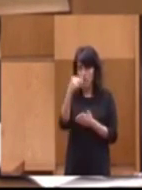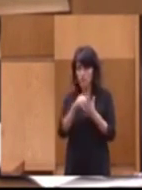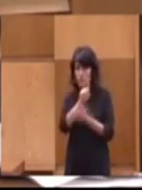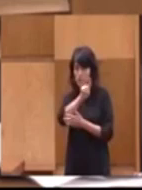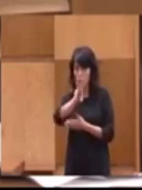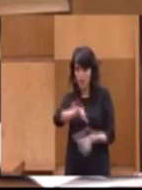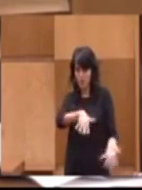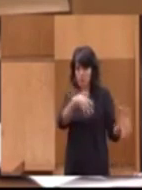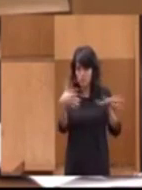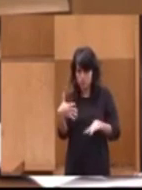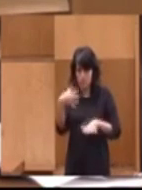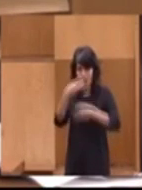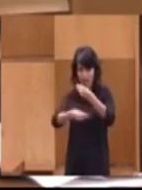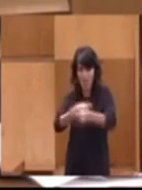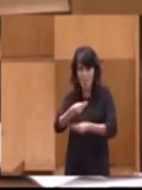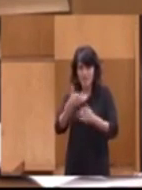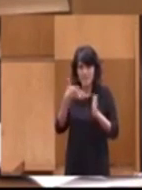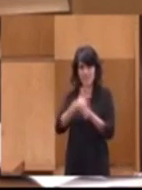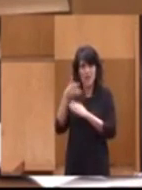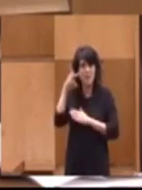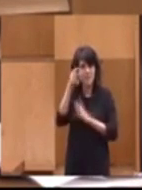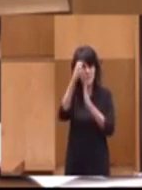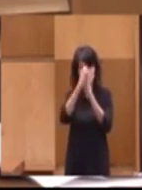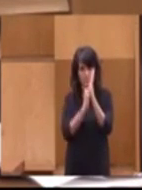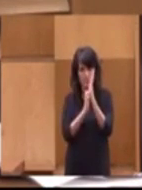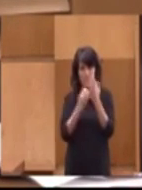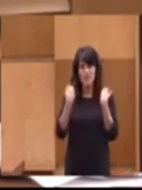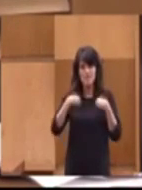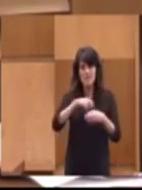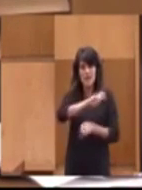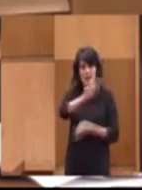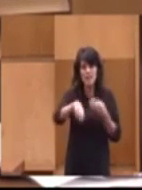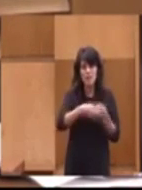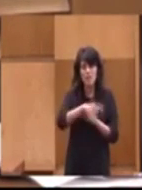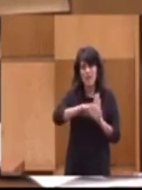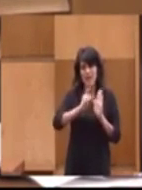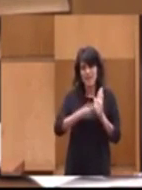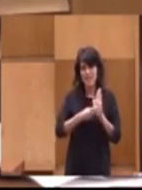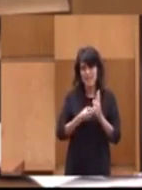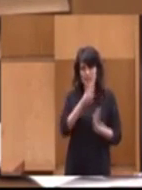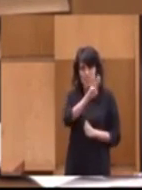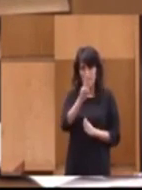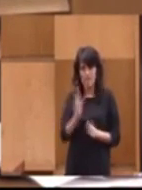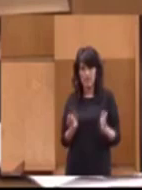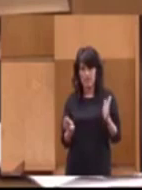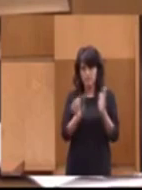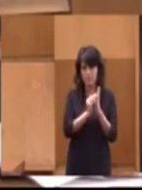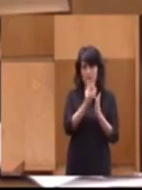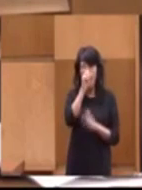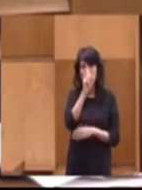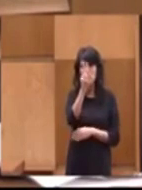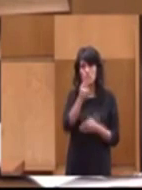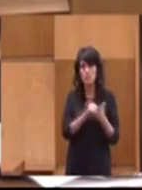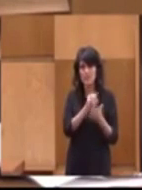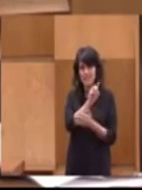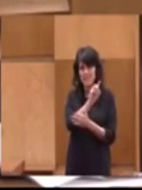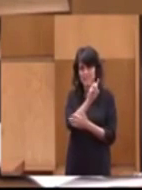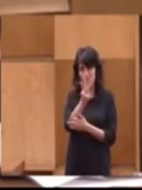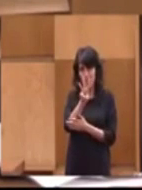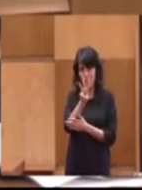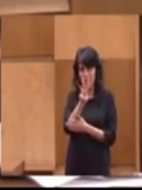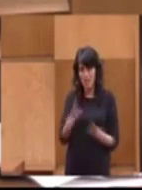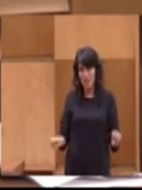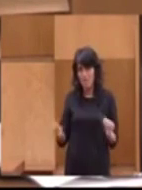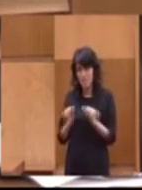supuso una rebaja de las pensiones, con la reforma legislativa que introdujo el PP en el año 2013 de forma unilateral, de